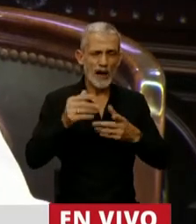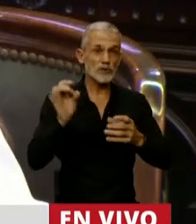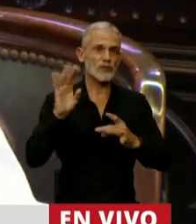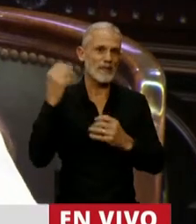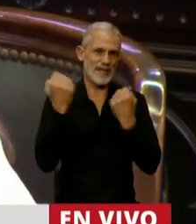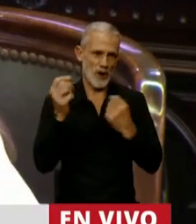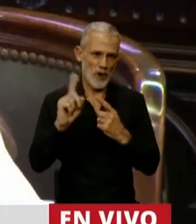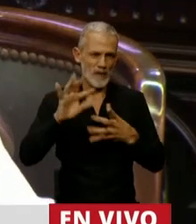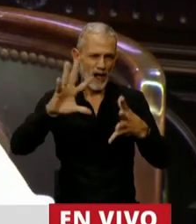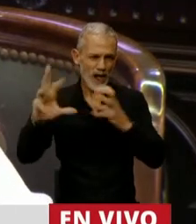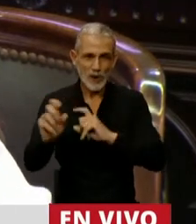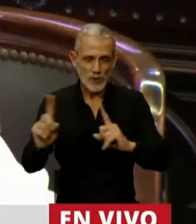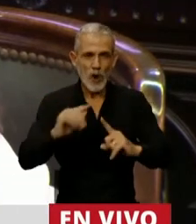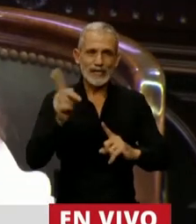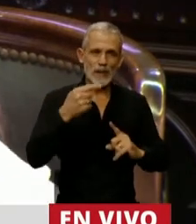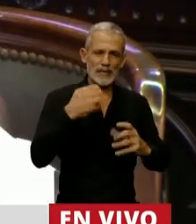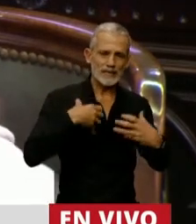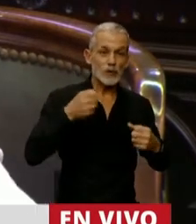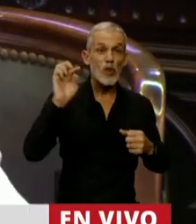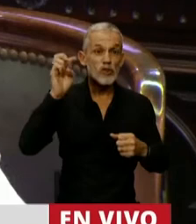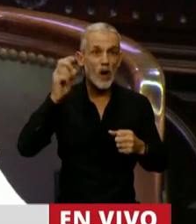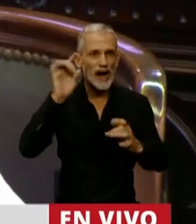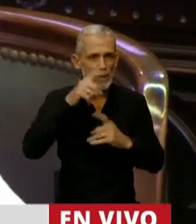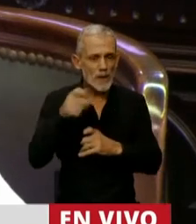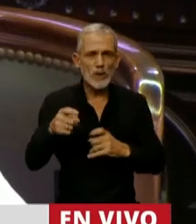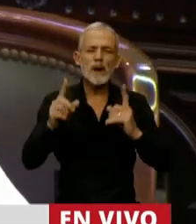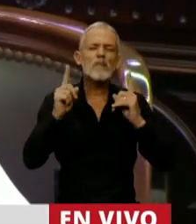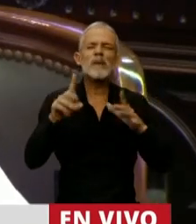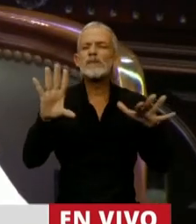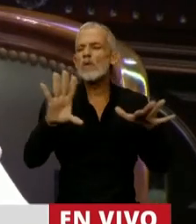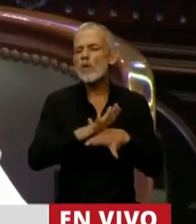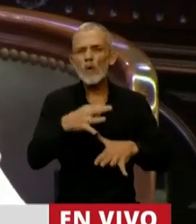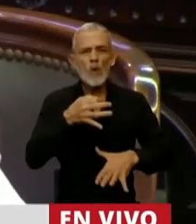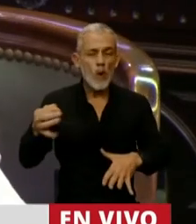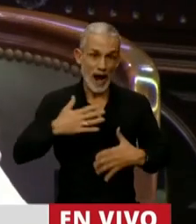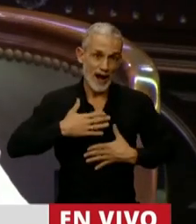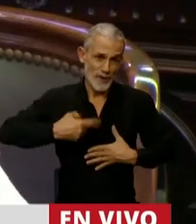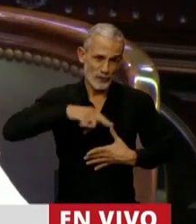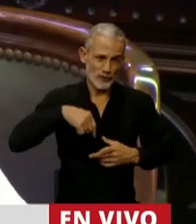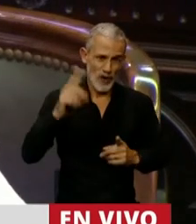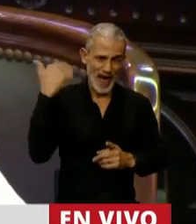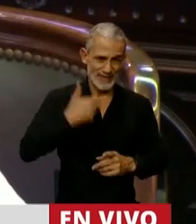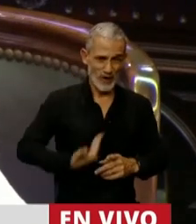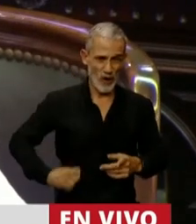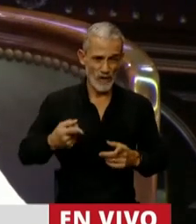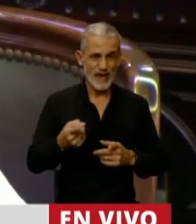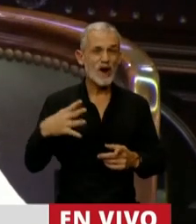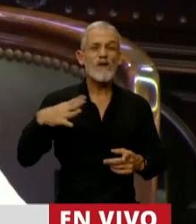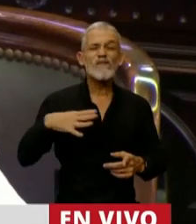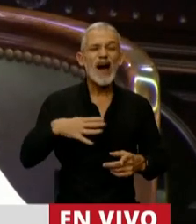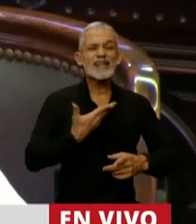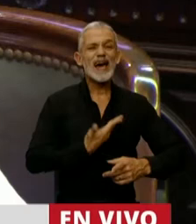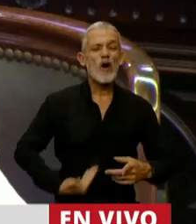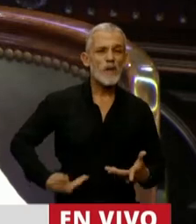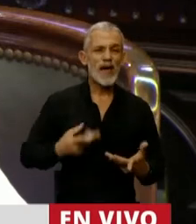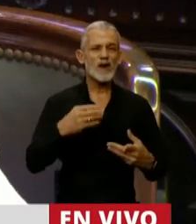solo en el económico. El problema con el dólar es exactamente lo mismo que tuvimos nosotros, la falta de gobierno